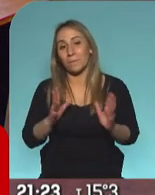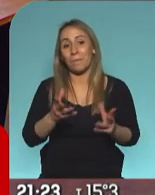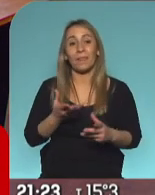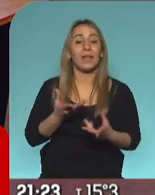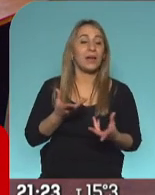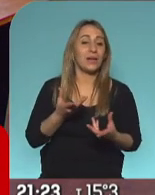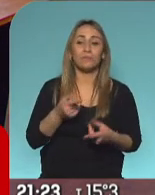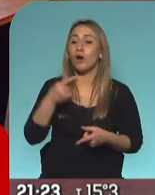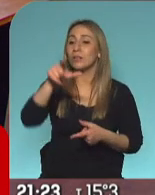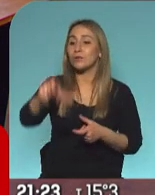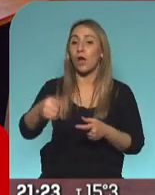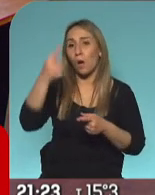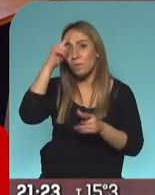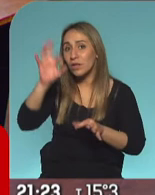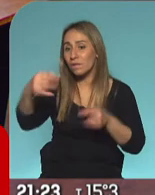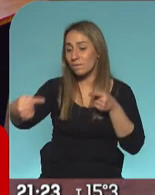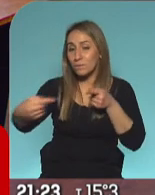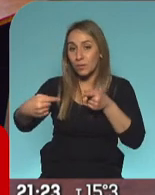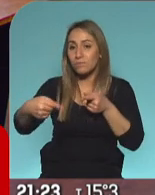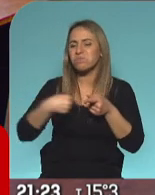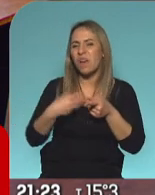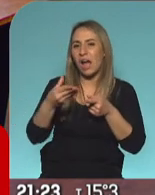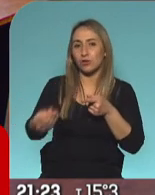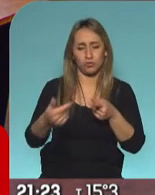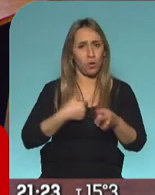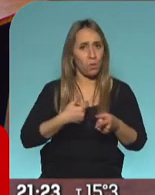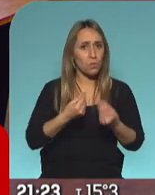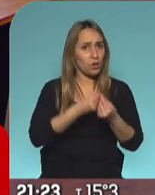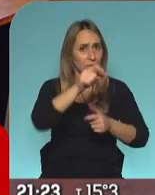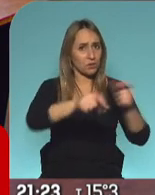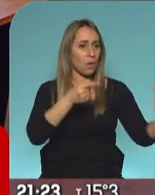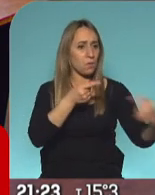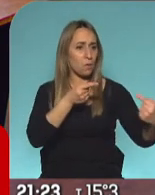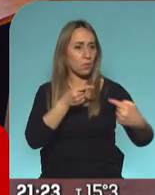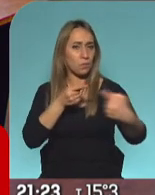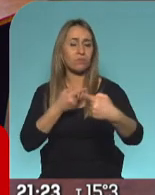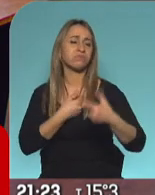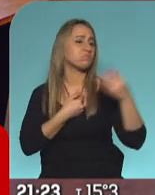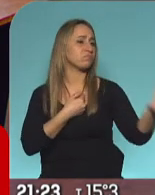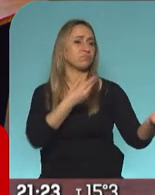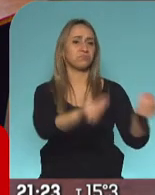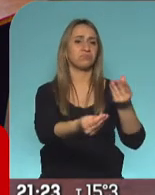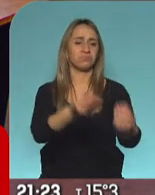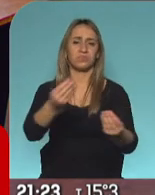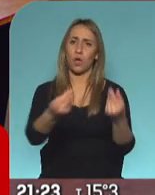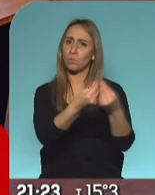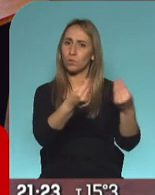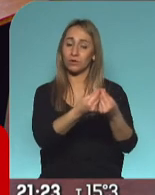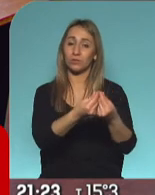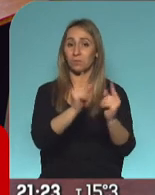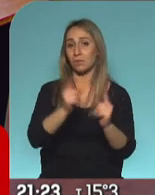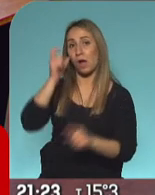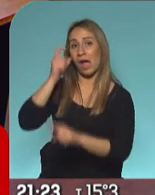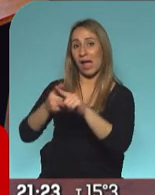al diferente, si yo le tiendo la mano a muchos diferentes, y muchas diferentes, ¿por qué no le voy a tender la mano a quien fue mi amigo?